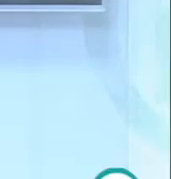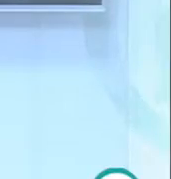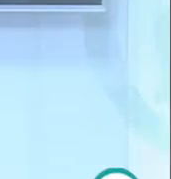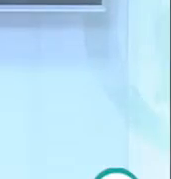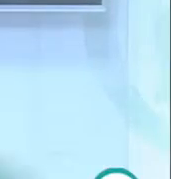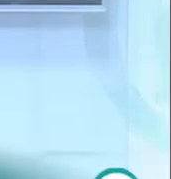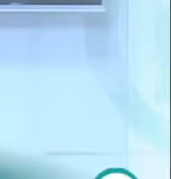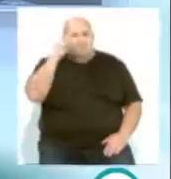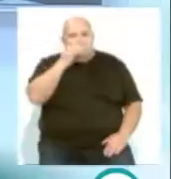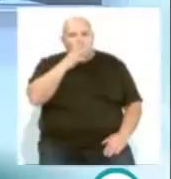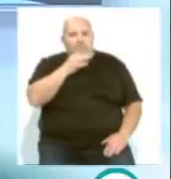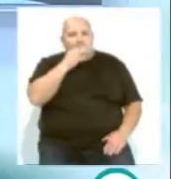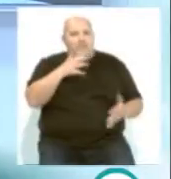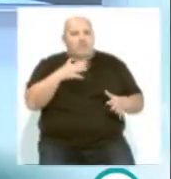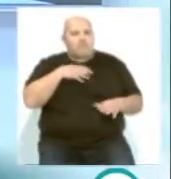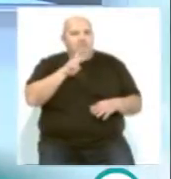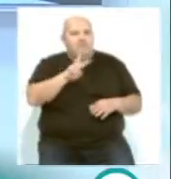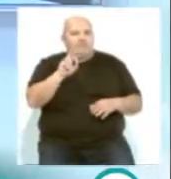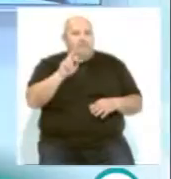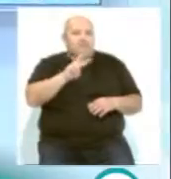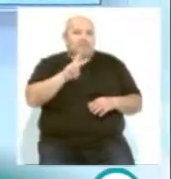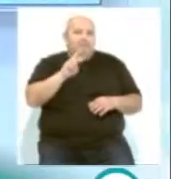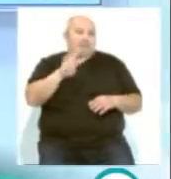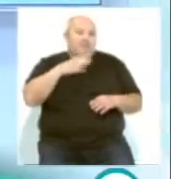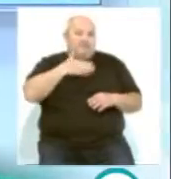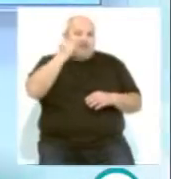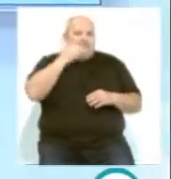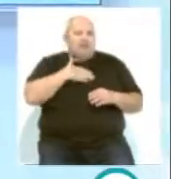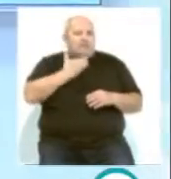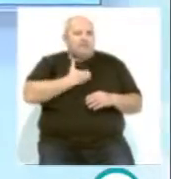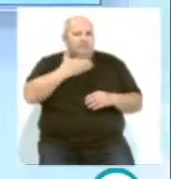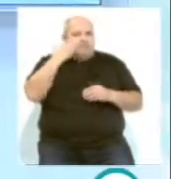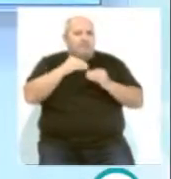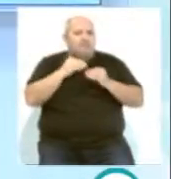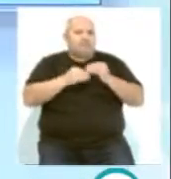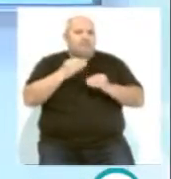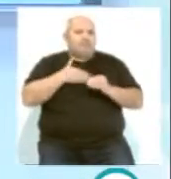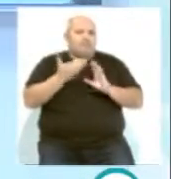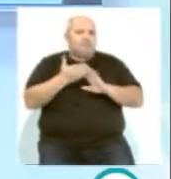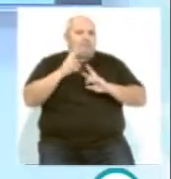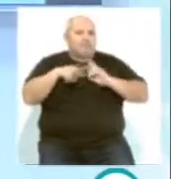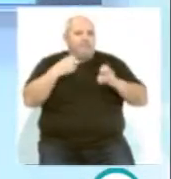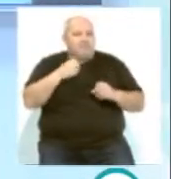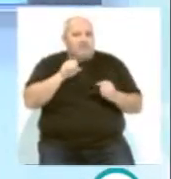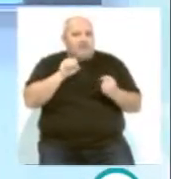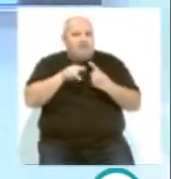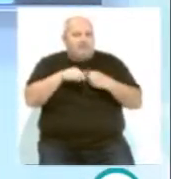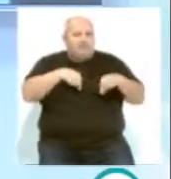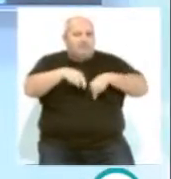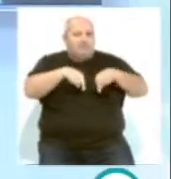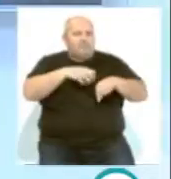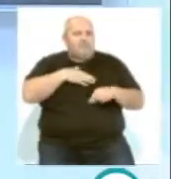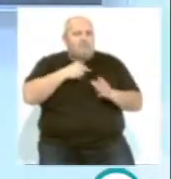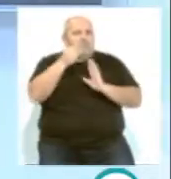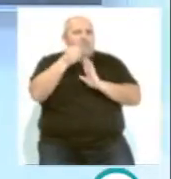Saludos, es miércoles 24 de abril. Comenzamos, el Ayuntamiento de Cádiz acometerá mejoras de movilidad en la zona de Estramuros. Entre